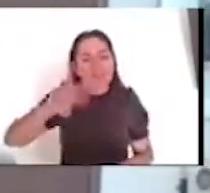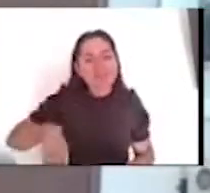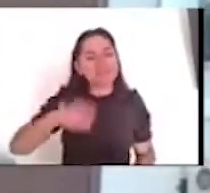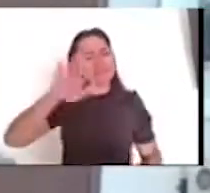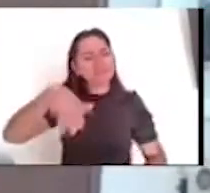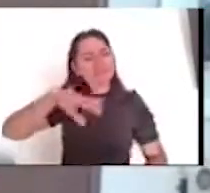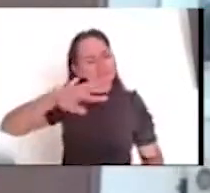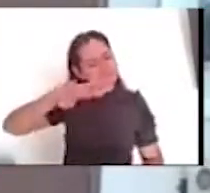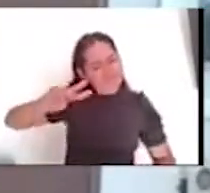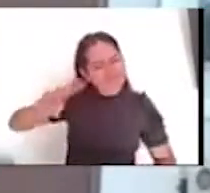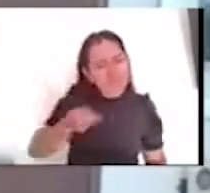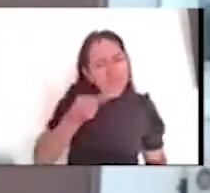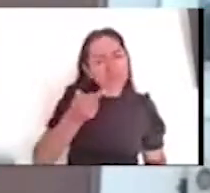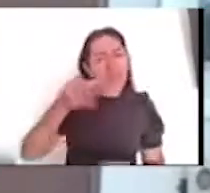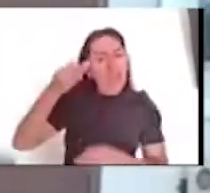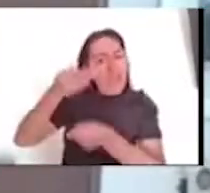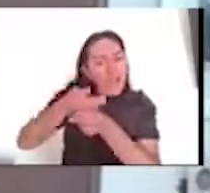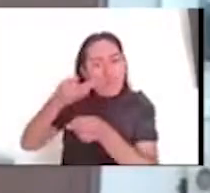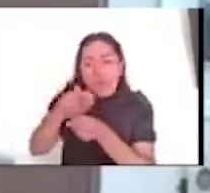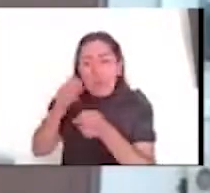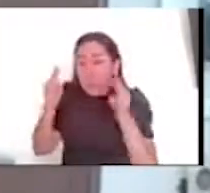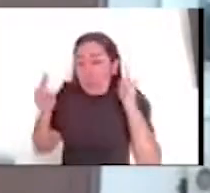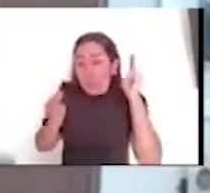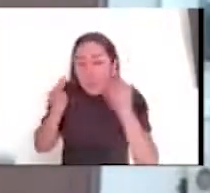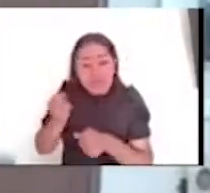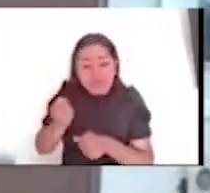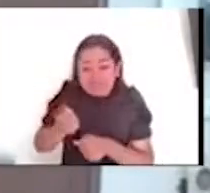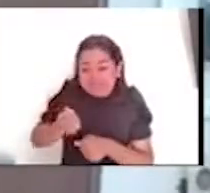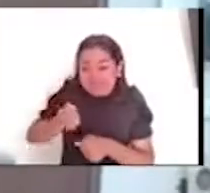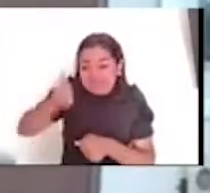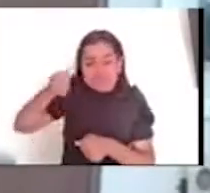comentar sobre este primer museo nacional que existió.